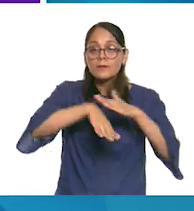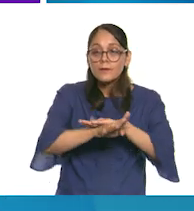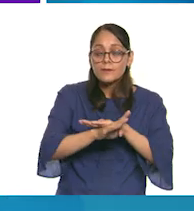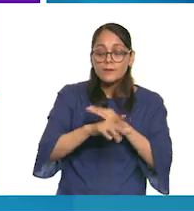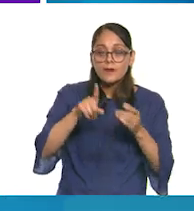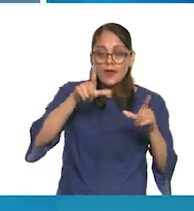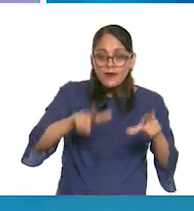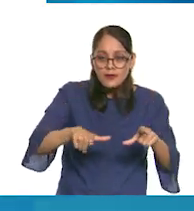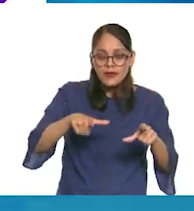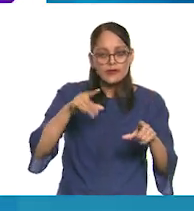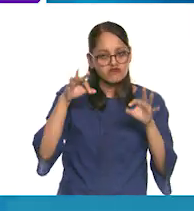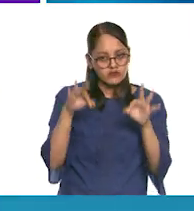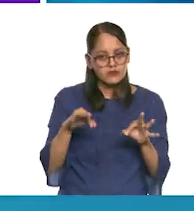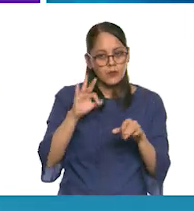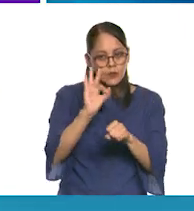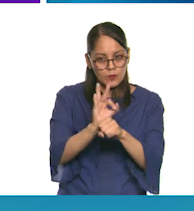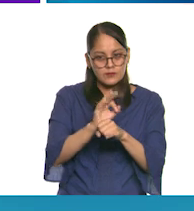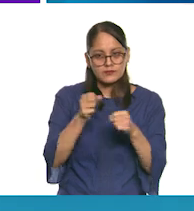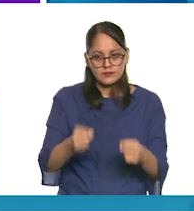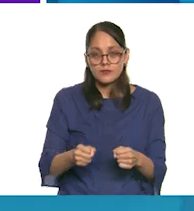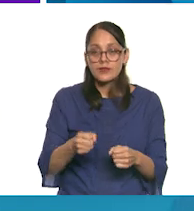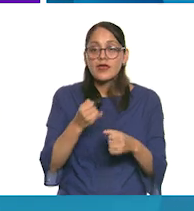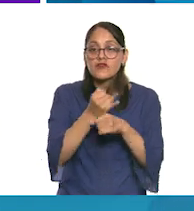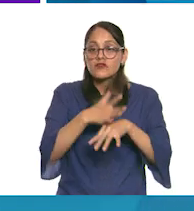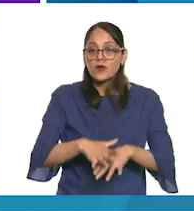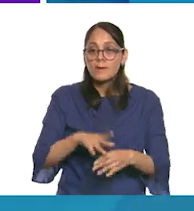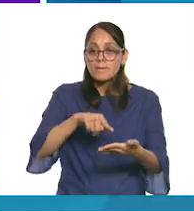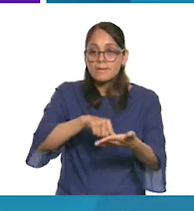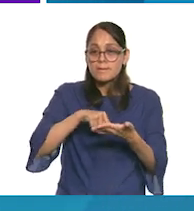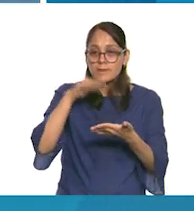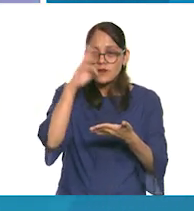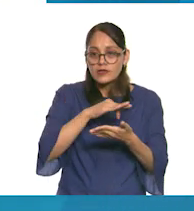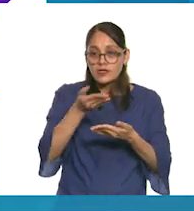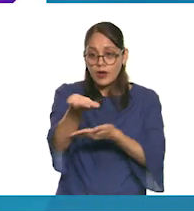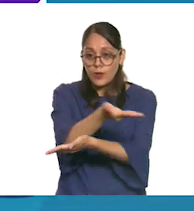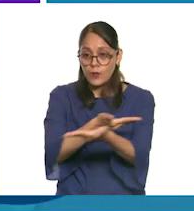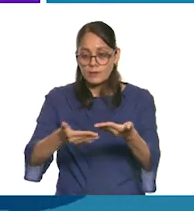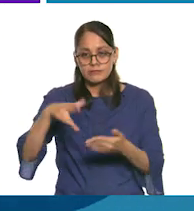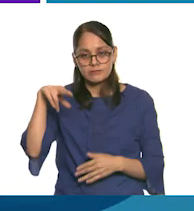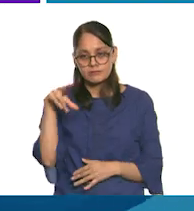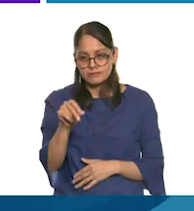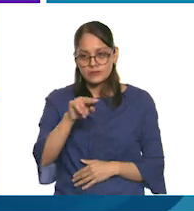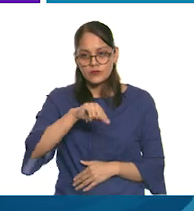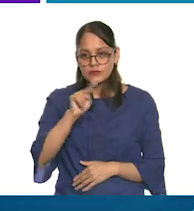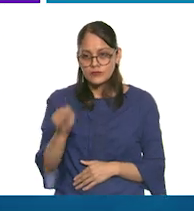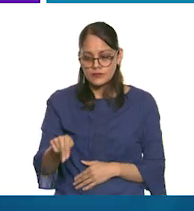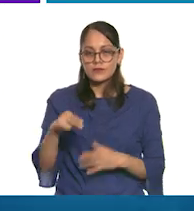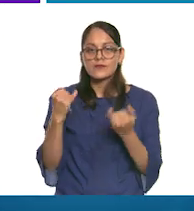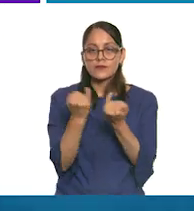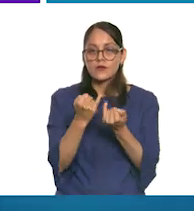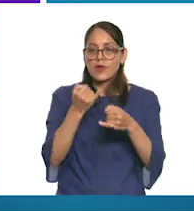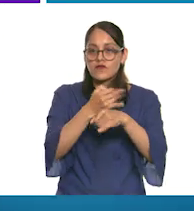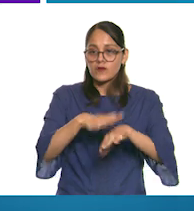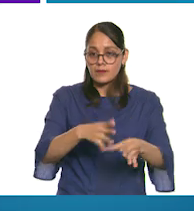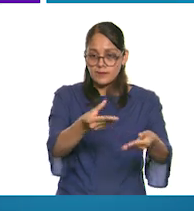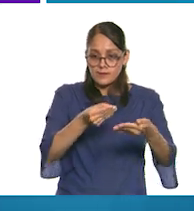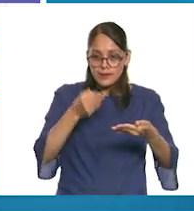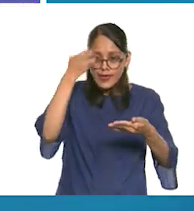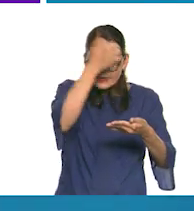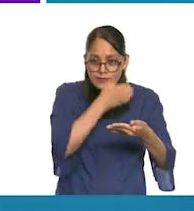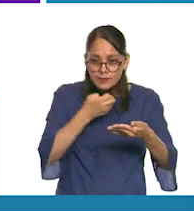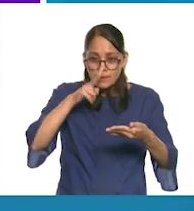sean seguras, nunca compartas contenidos falsos, y valida siempre la información que consultas.